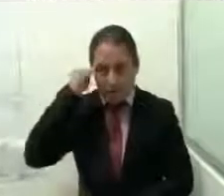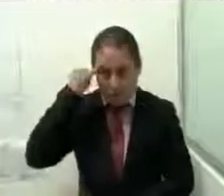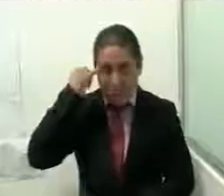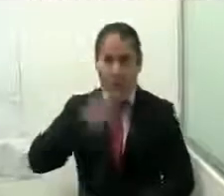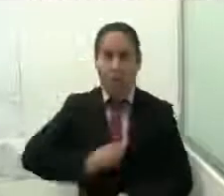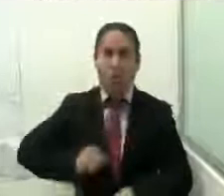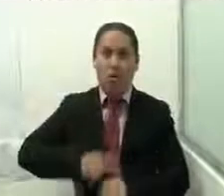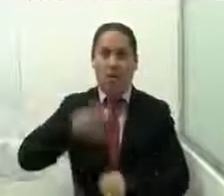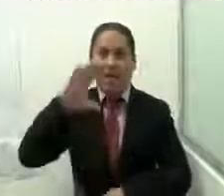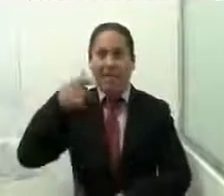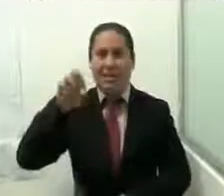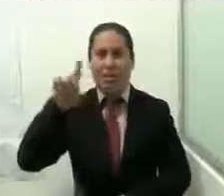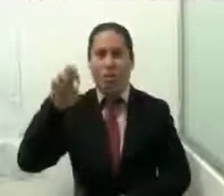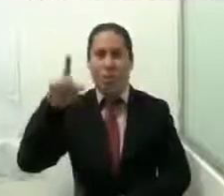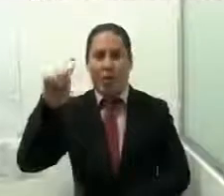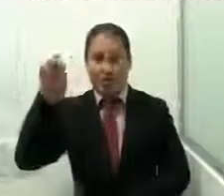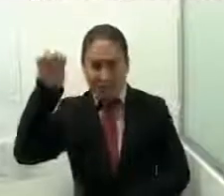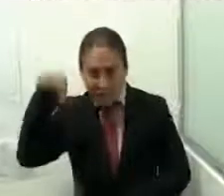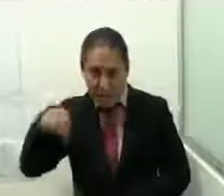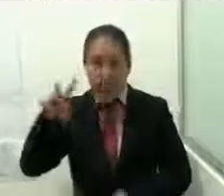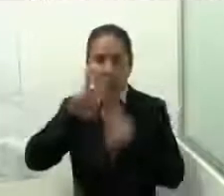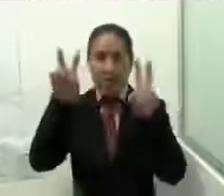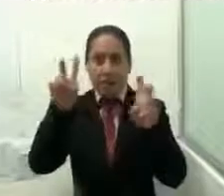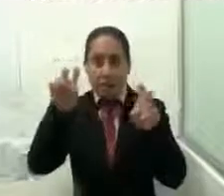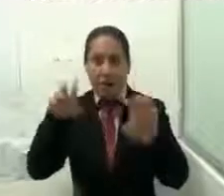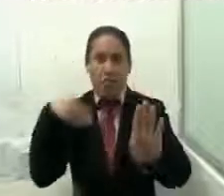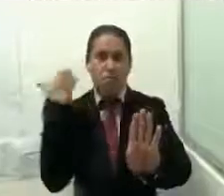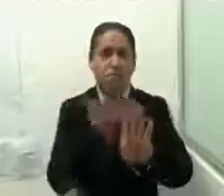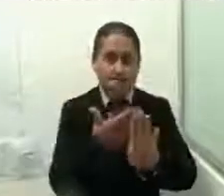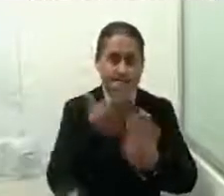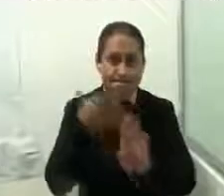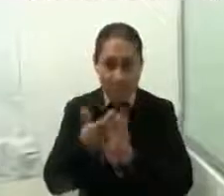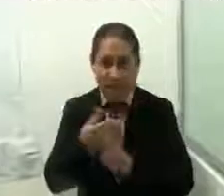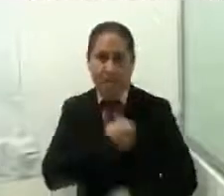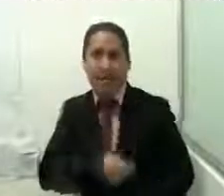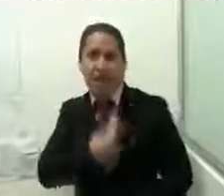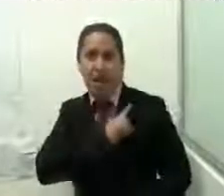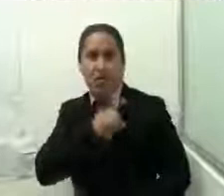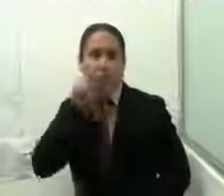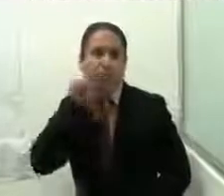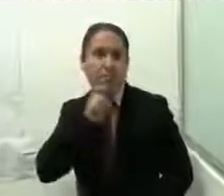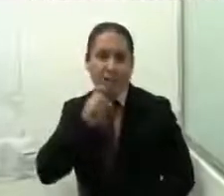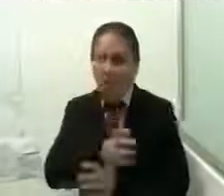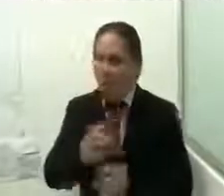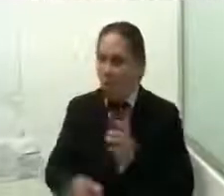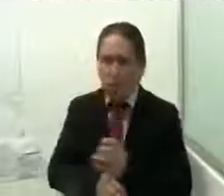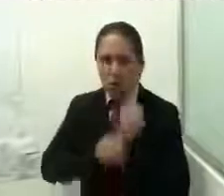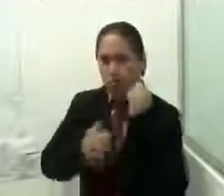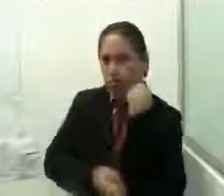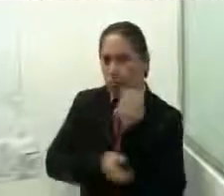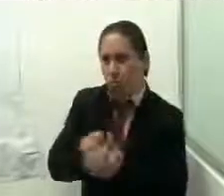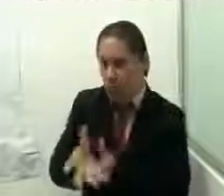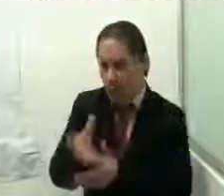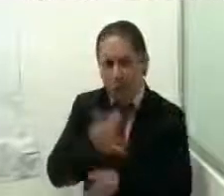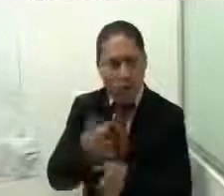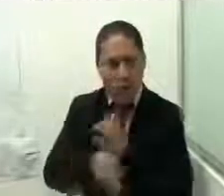Chalchihuitán, capacitándolas con el tema violencia de género y la salud sexual y reproductiva. A fin de fortalecer